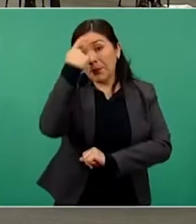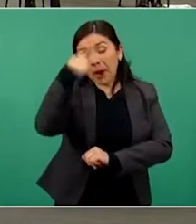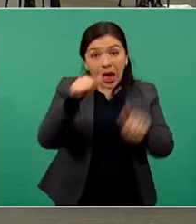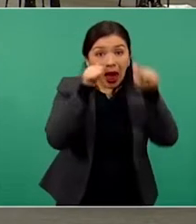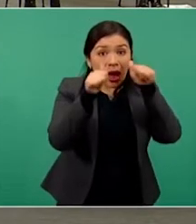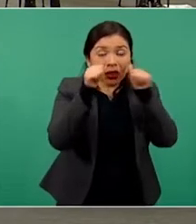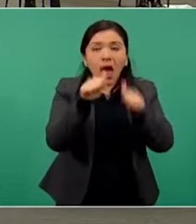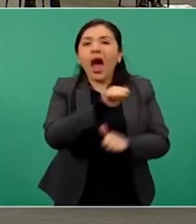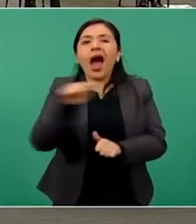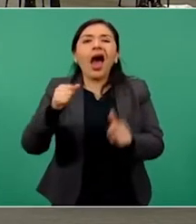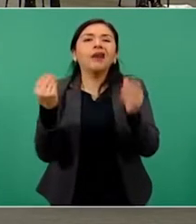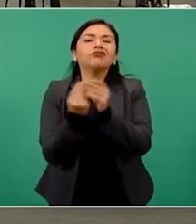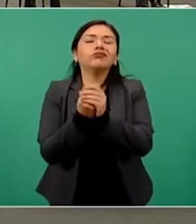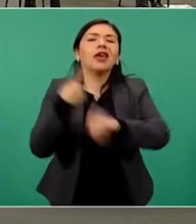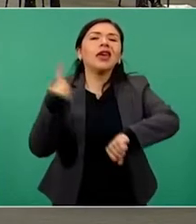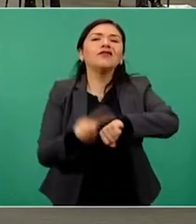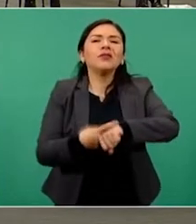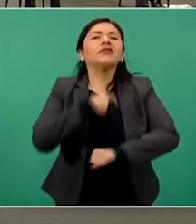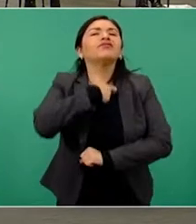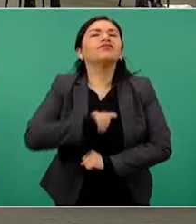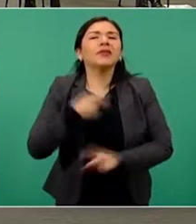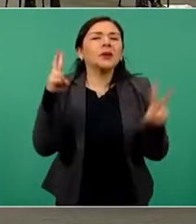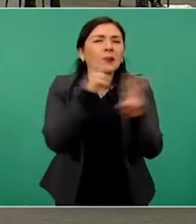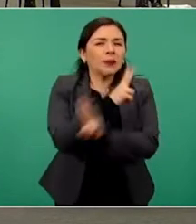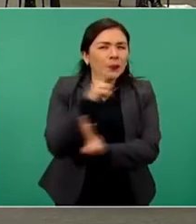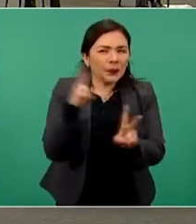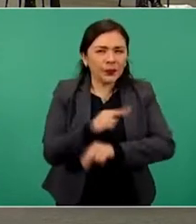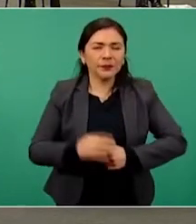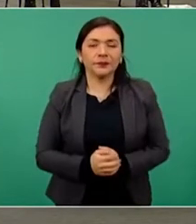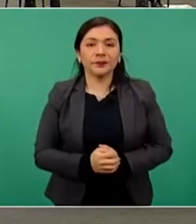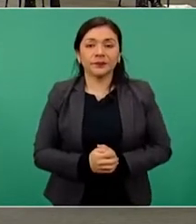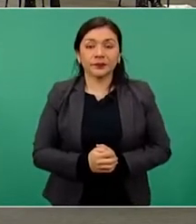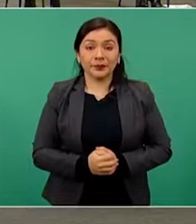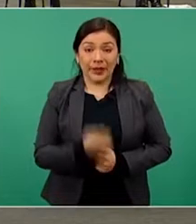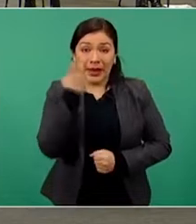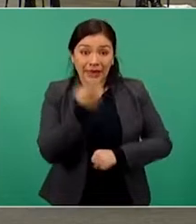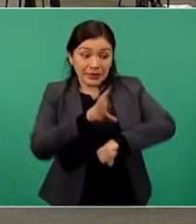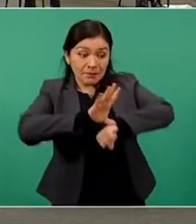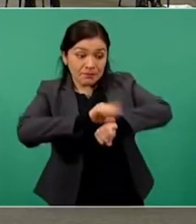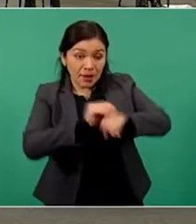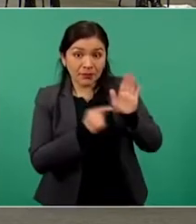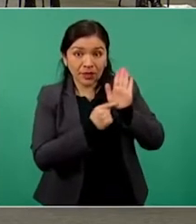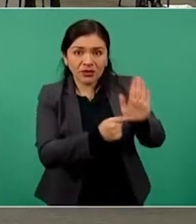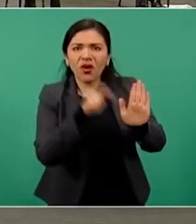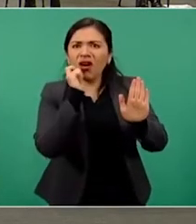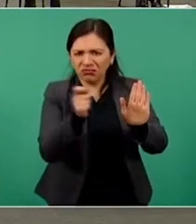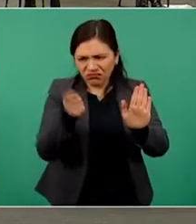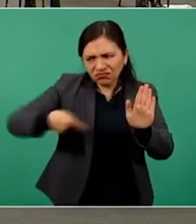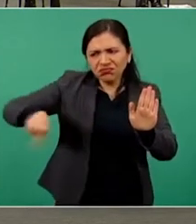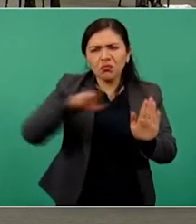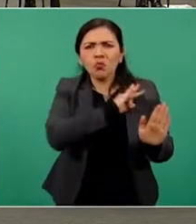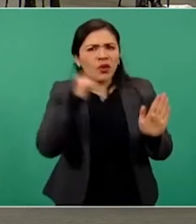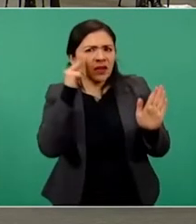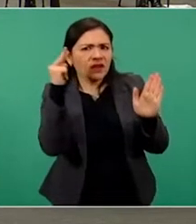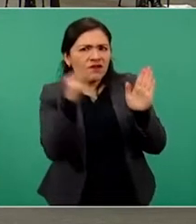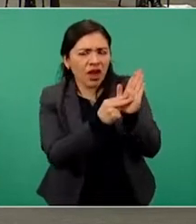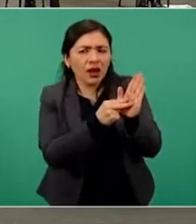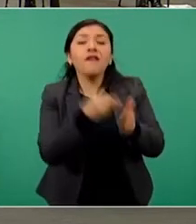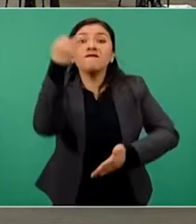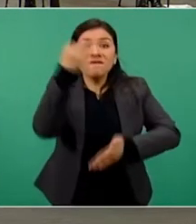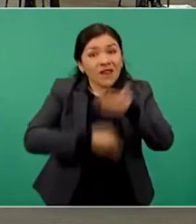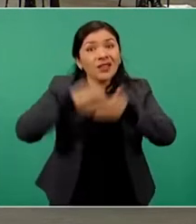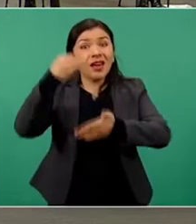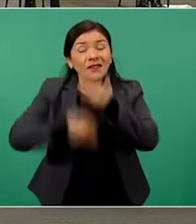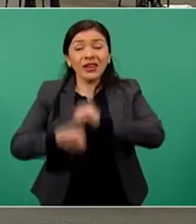de enfermedades respiratorias. Se trata de una licitación pública y si no se adjudicaron todas las claves